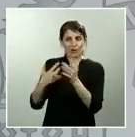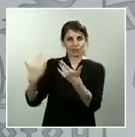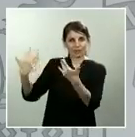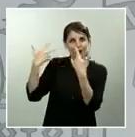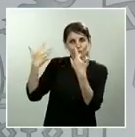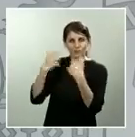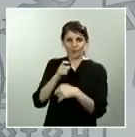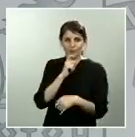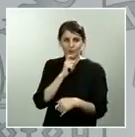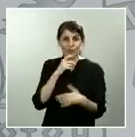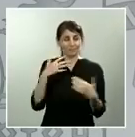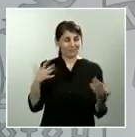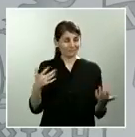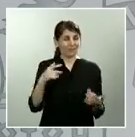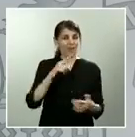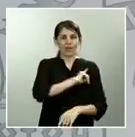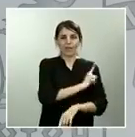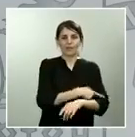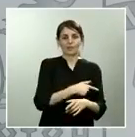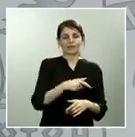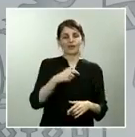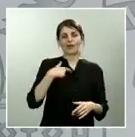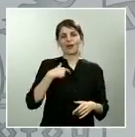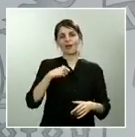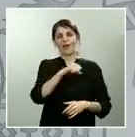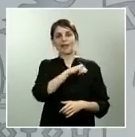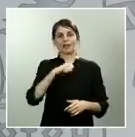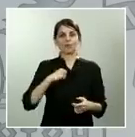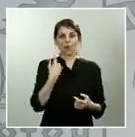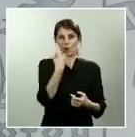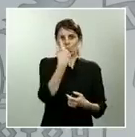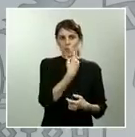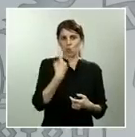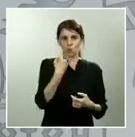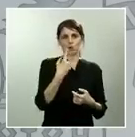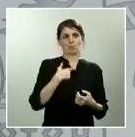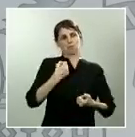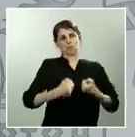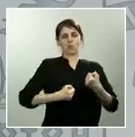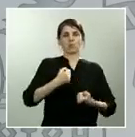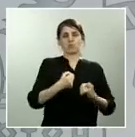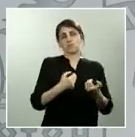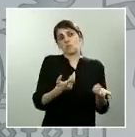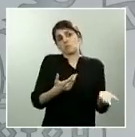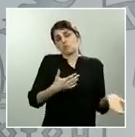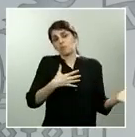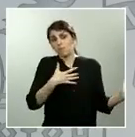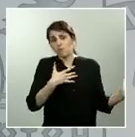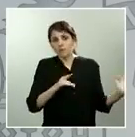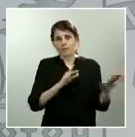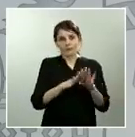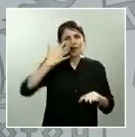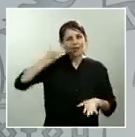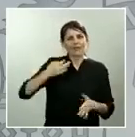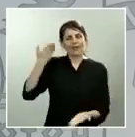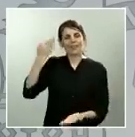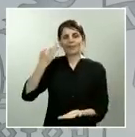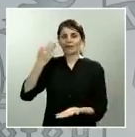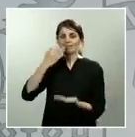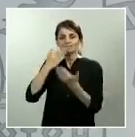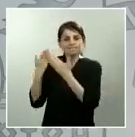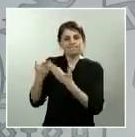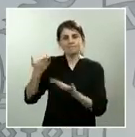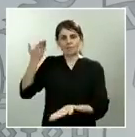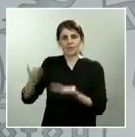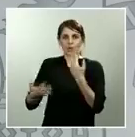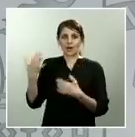de las cuestiones que puede pivotar y que por tanto están estudiando los técnicos los expertos en función de esos marcadores que